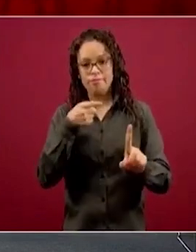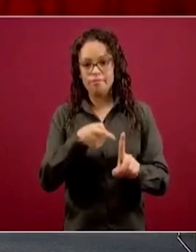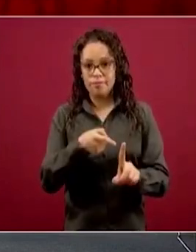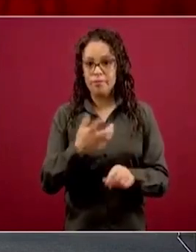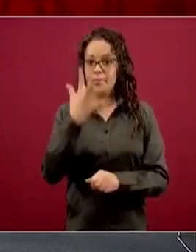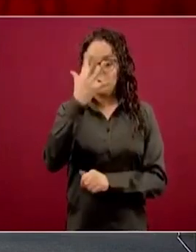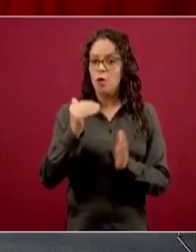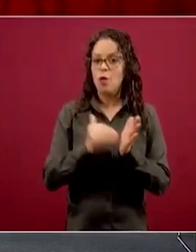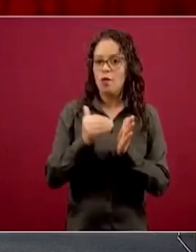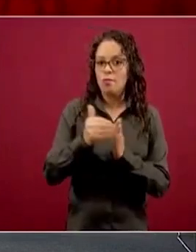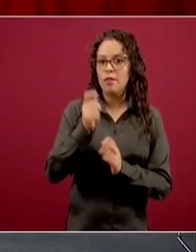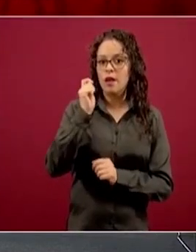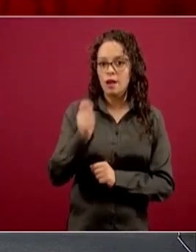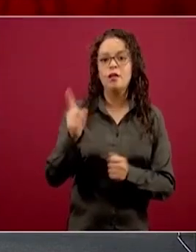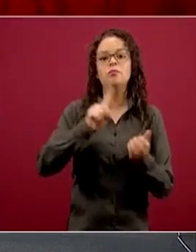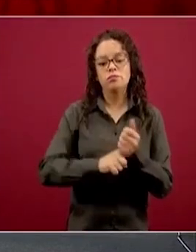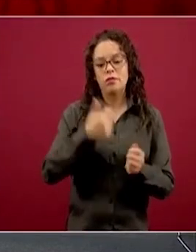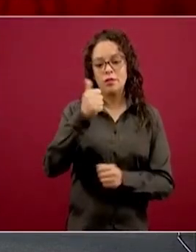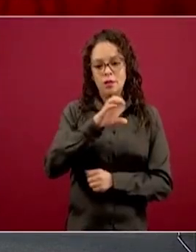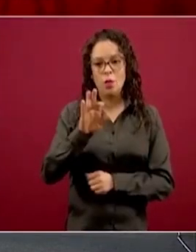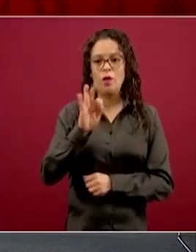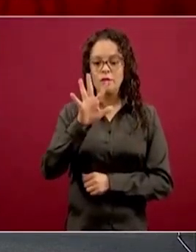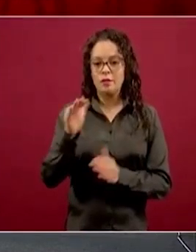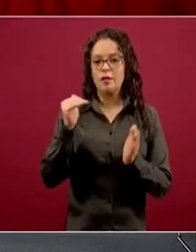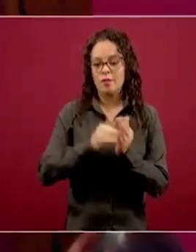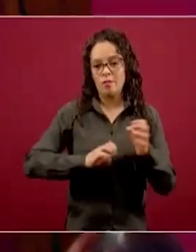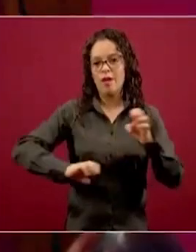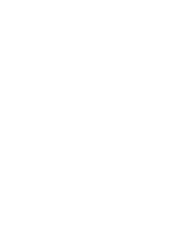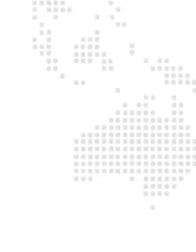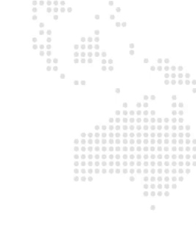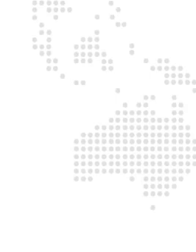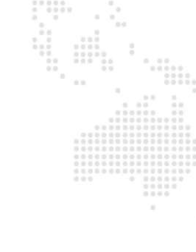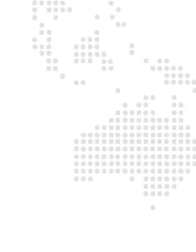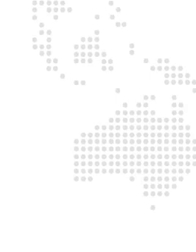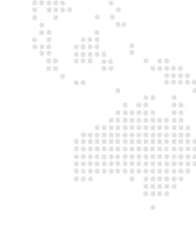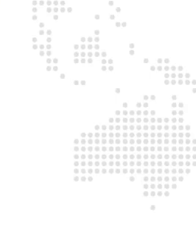cinco millones? De los 645 mil empresarios solidarios.